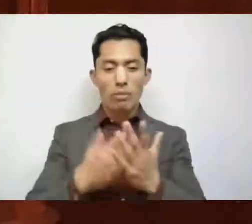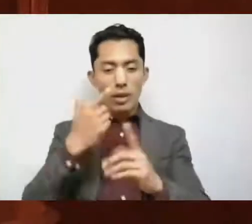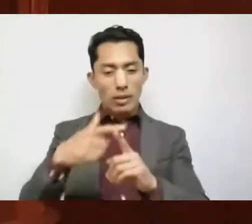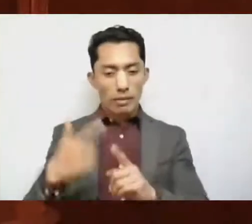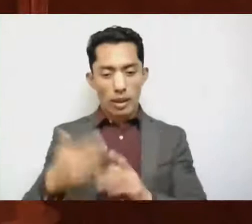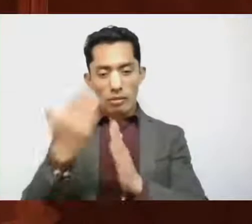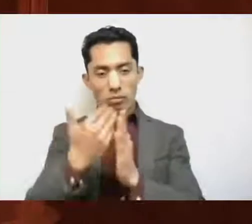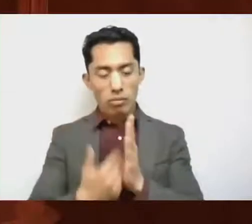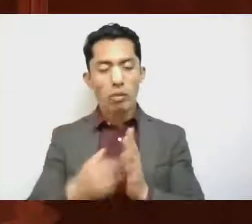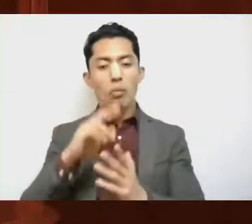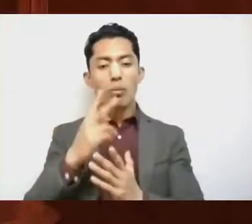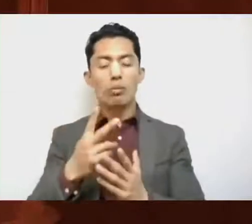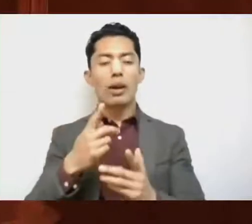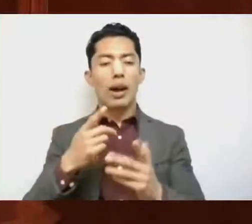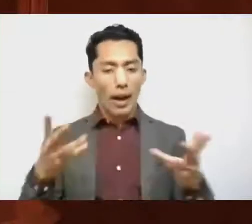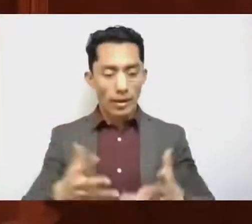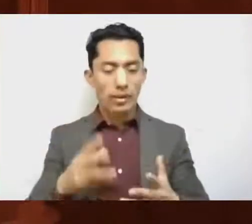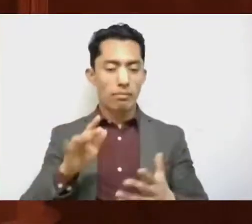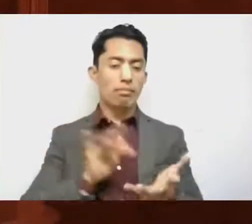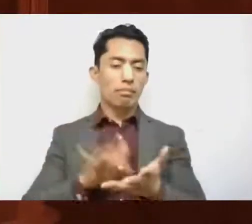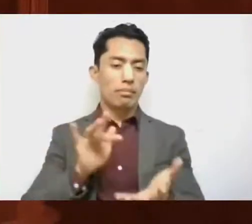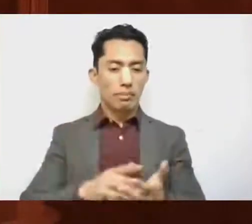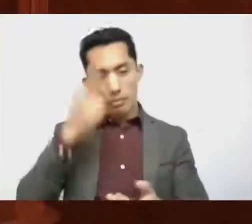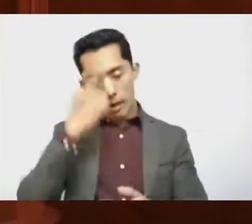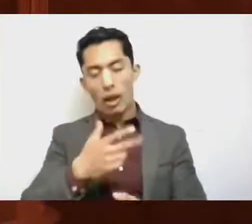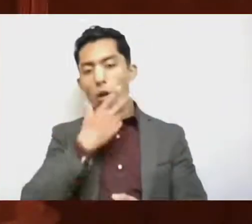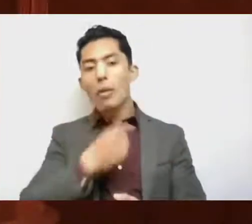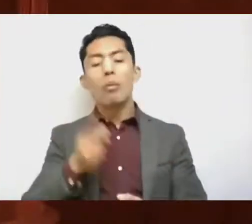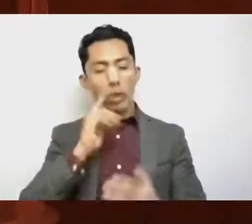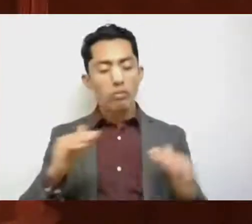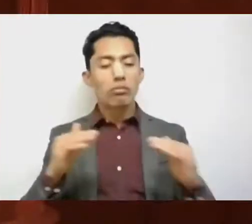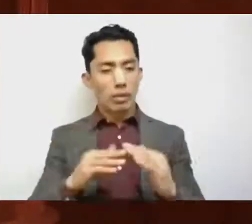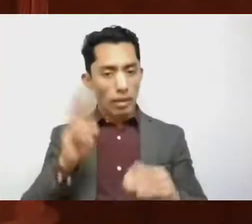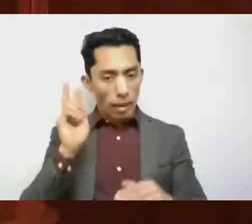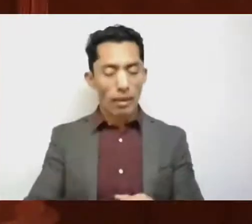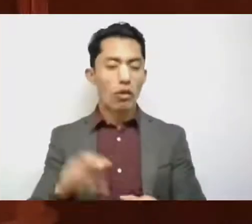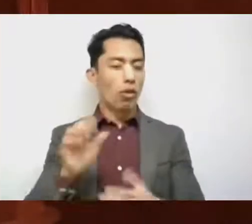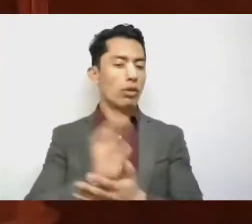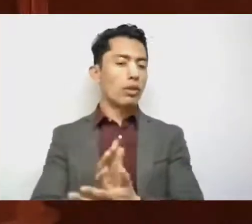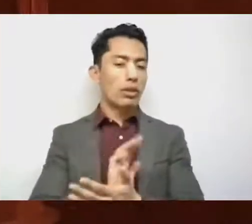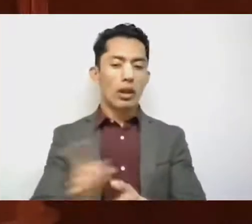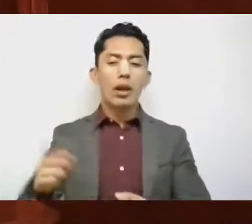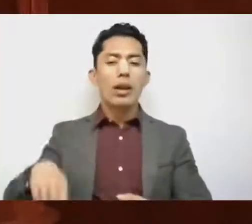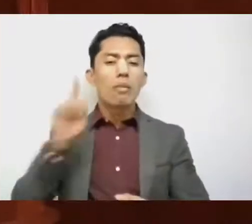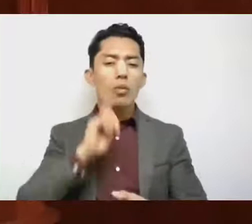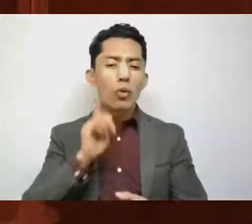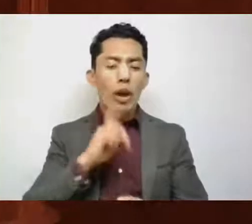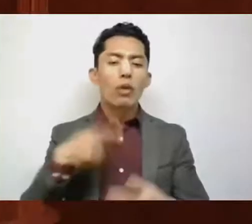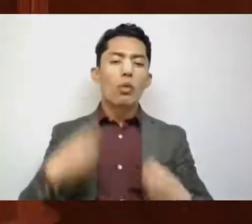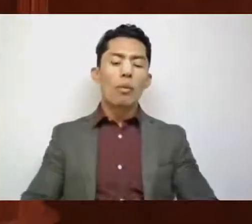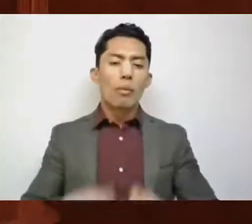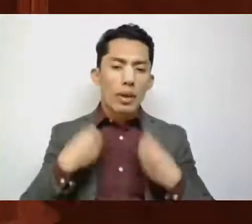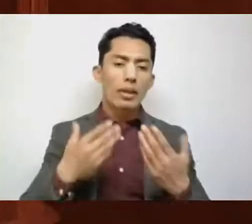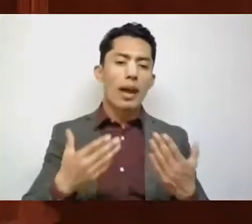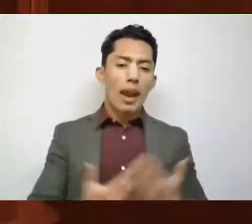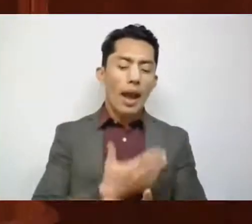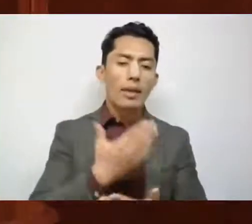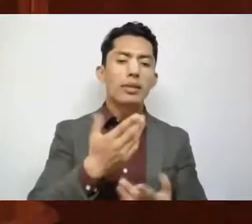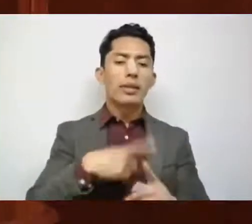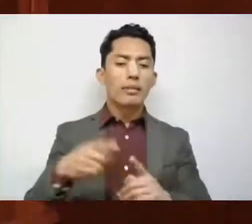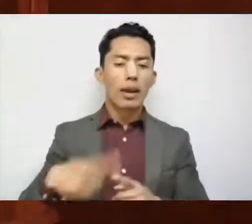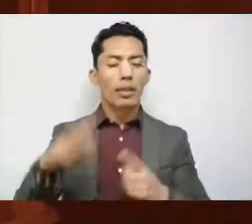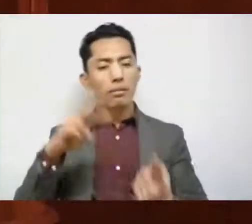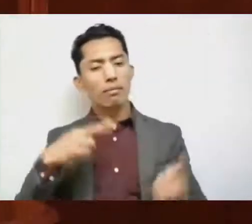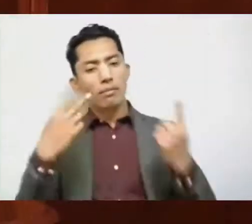programas y acciones que aseguren la igualdad y la no discriminación hacia las mujeres en sus distintas etapas de la vida desde una perspectiva